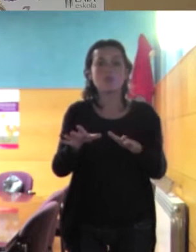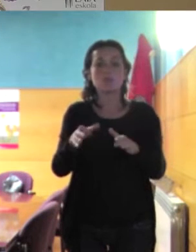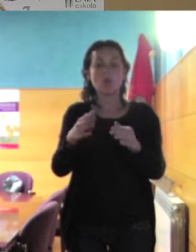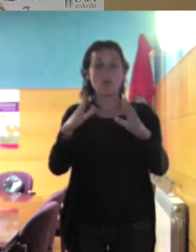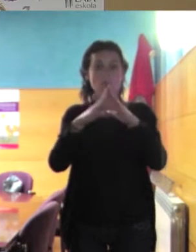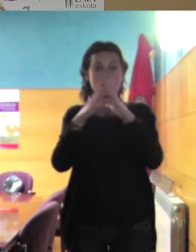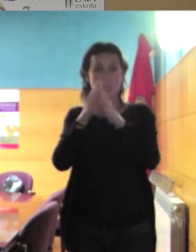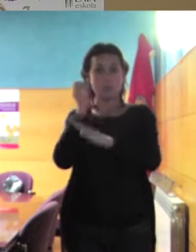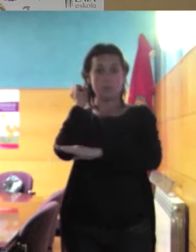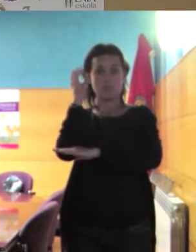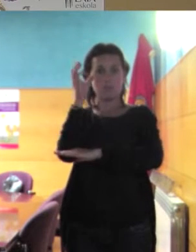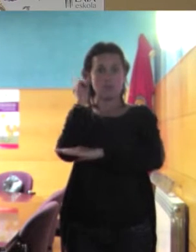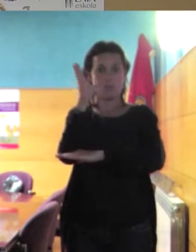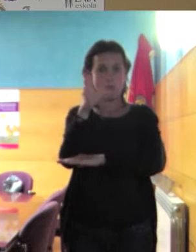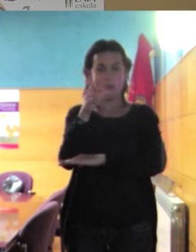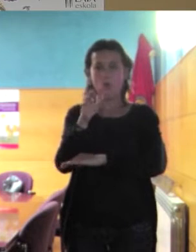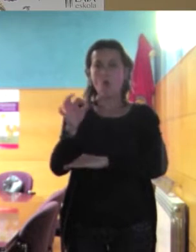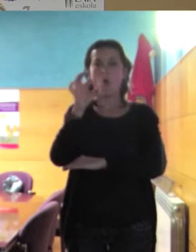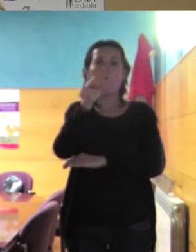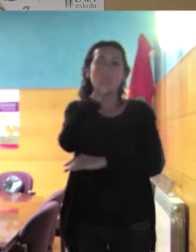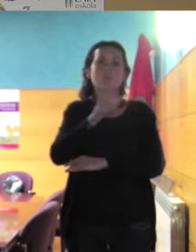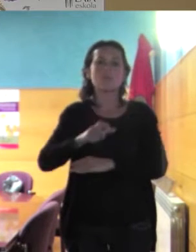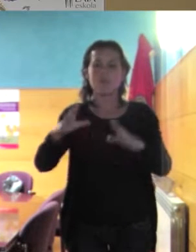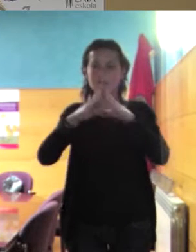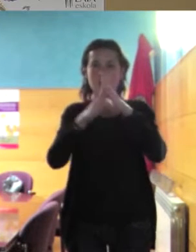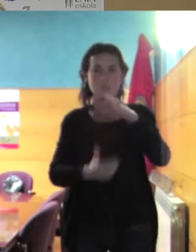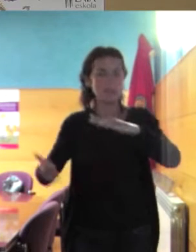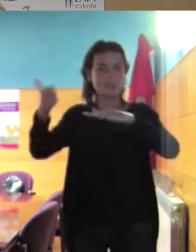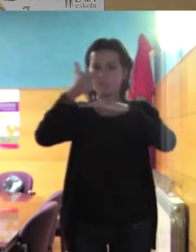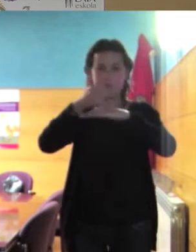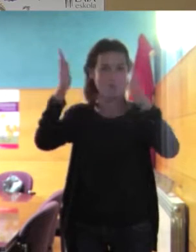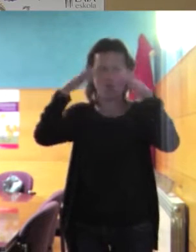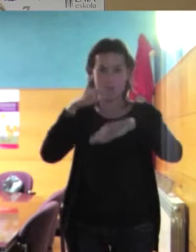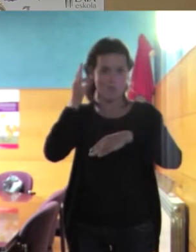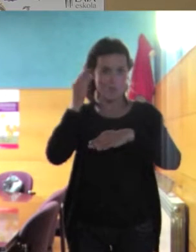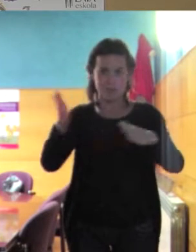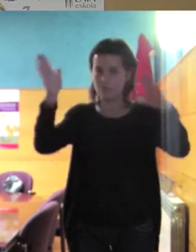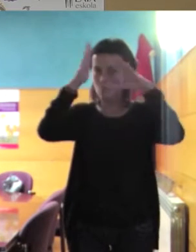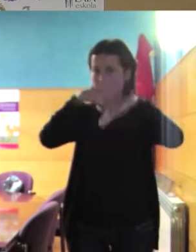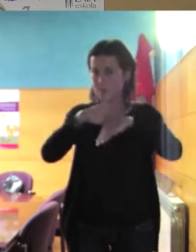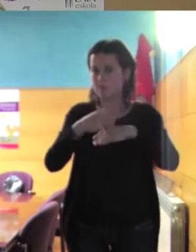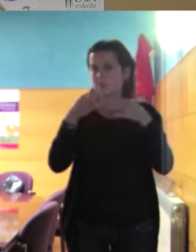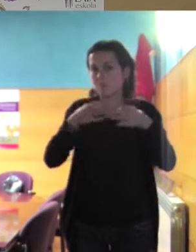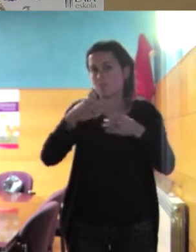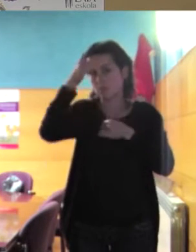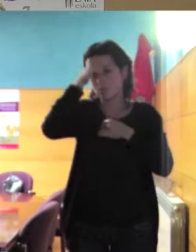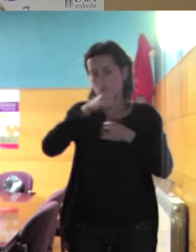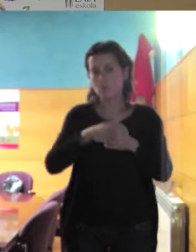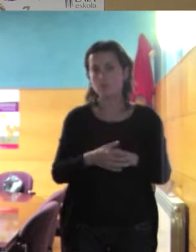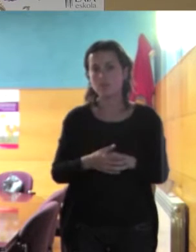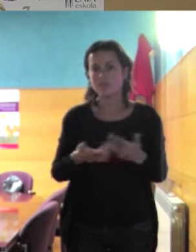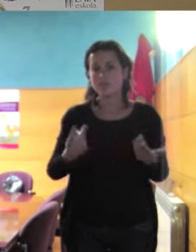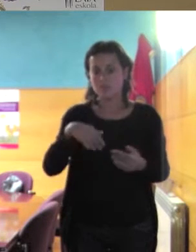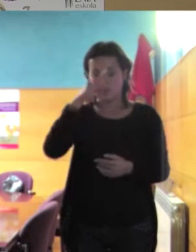las obispas y no son la mama, no son el papa. Entonces, pues, bueno, se nos olvida el triste